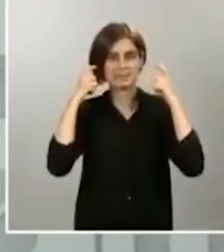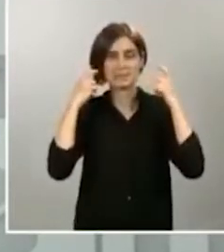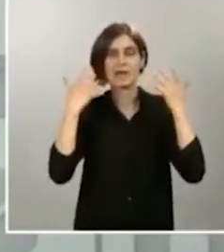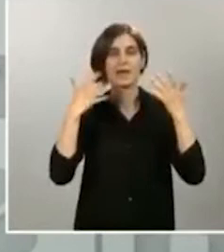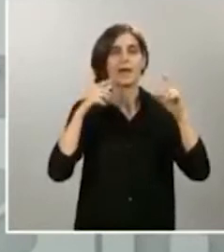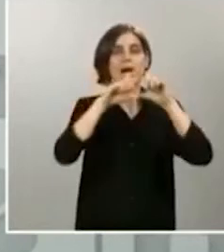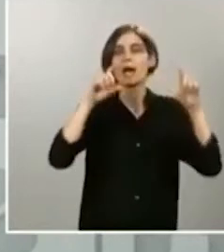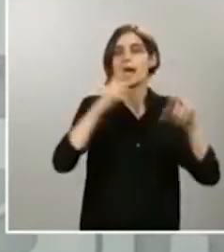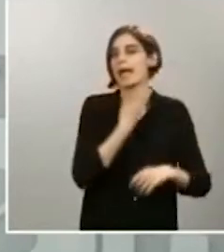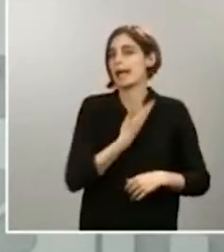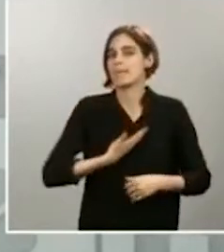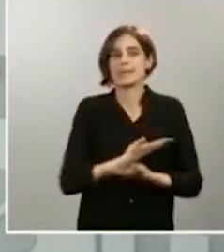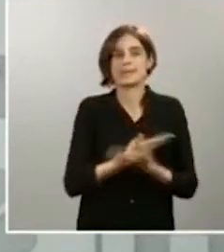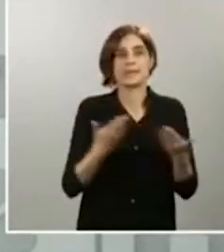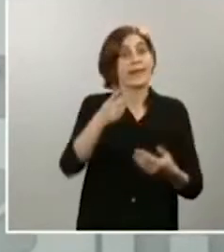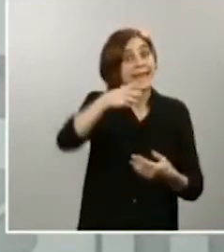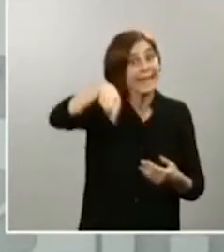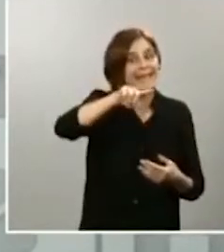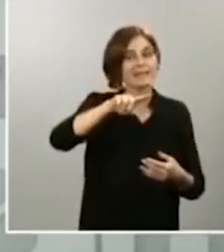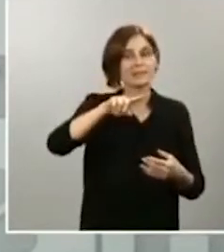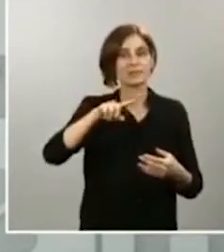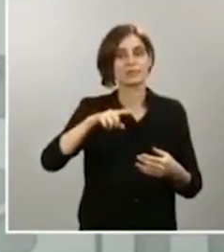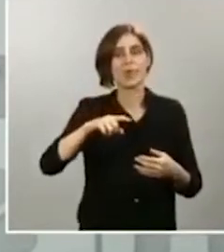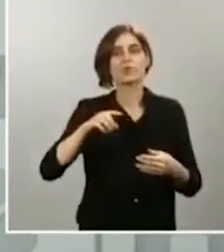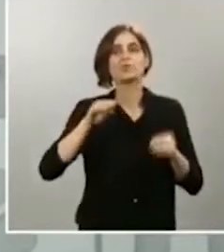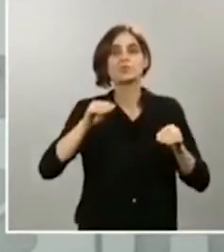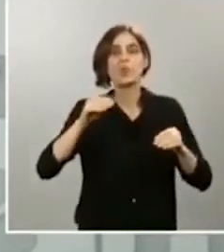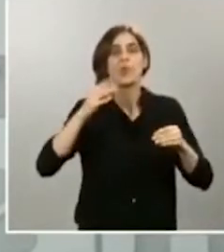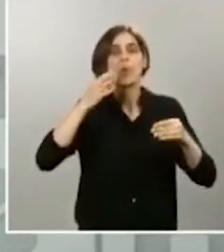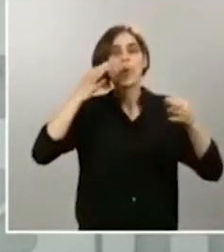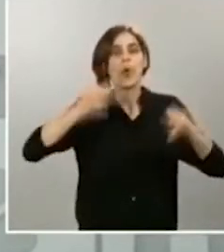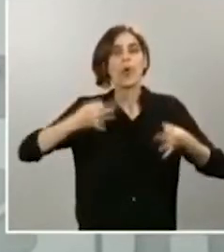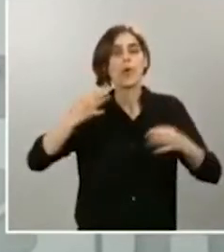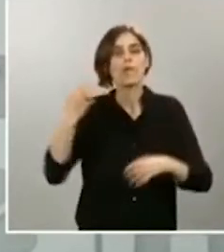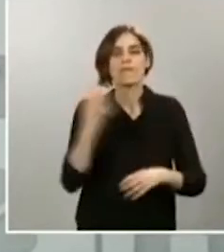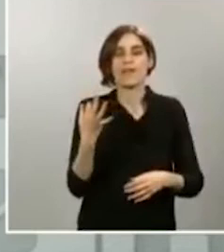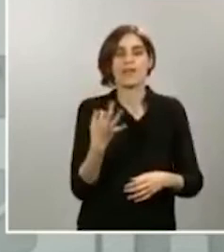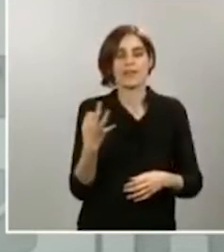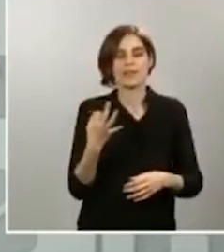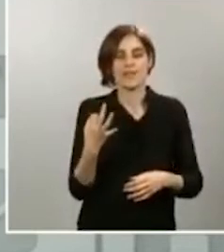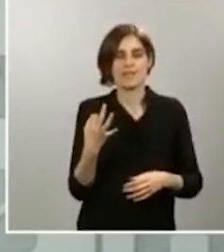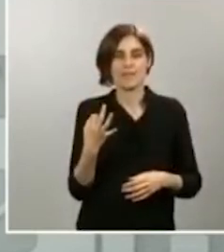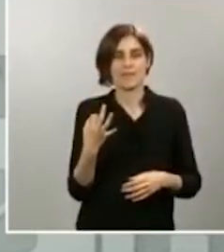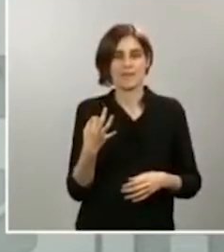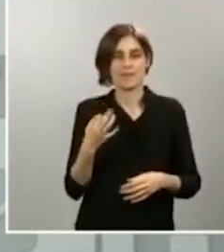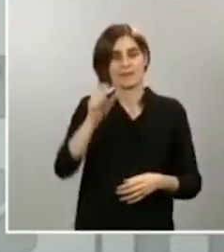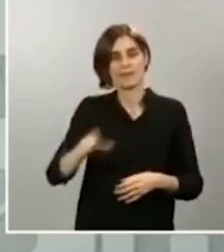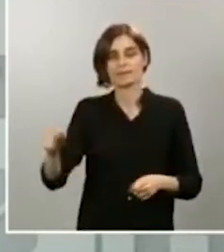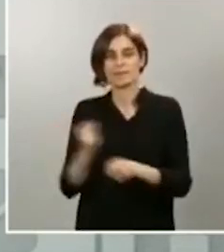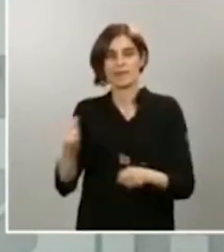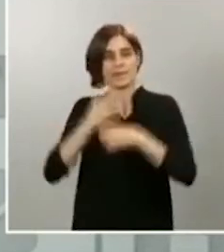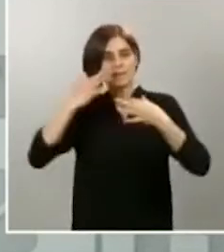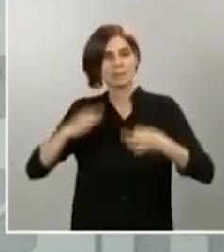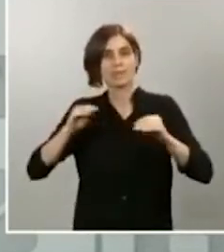de que cumplan ellos respectivamente con su obligación de garantizar la seguridad de los trabajadores. Y lo estamos haciendo